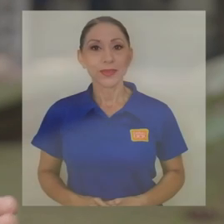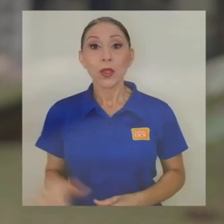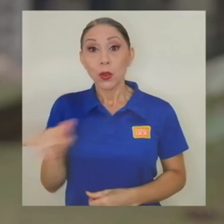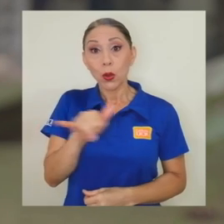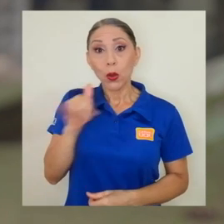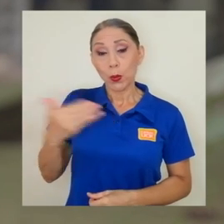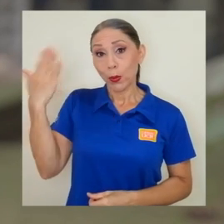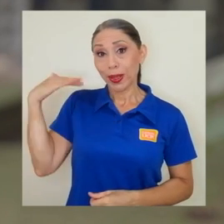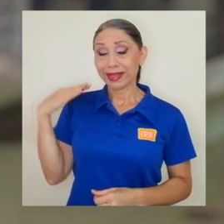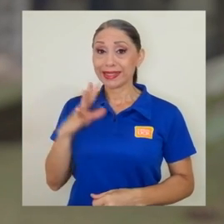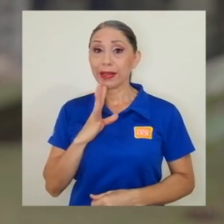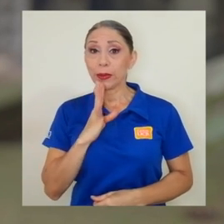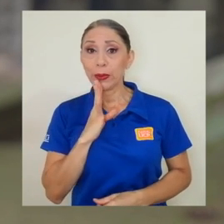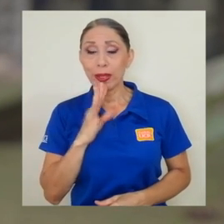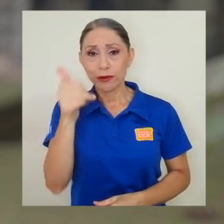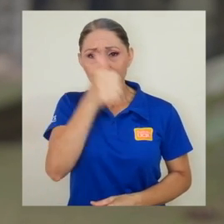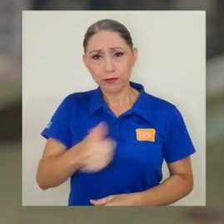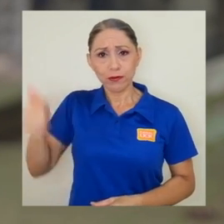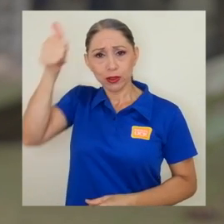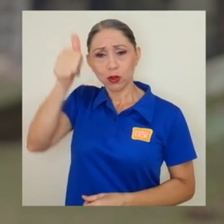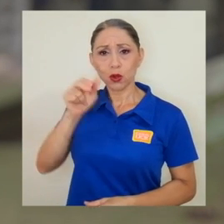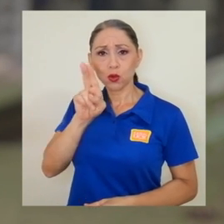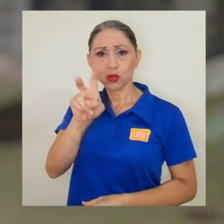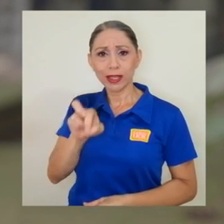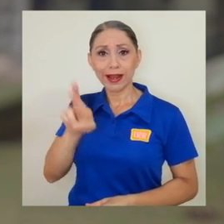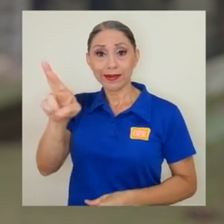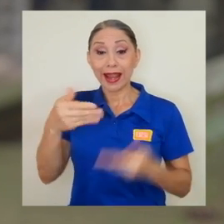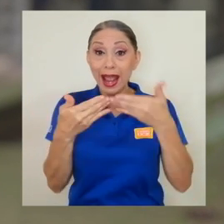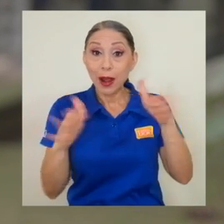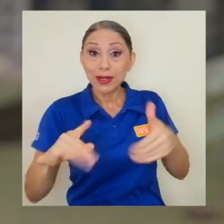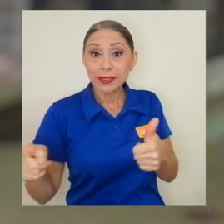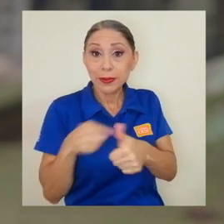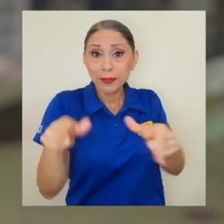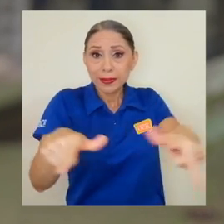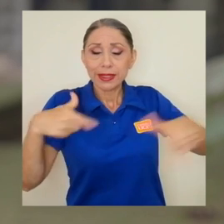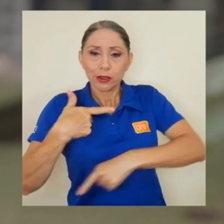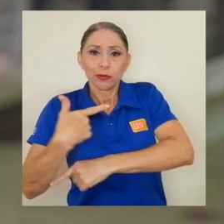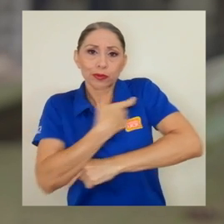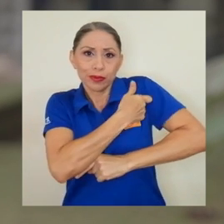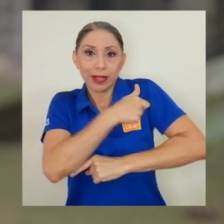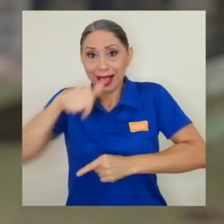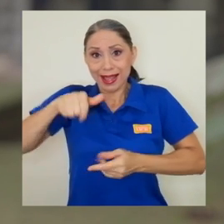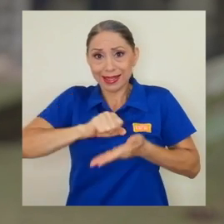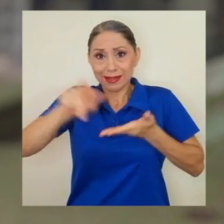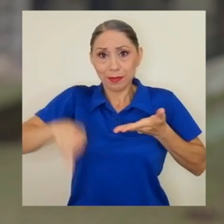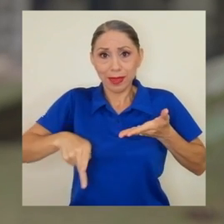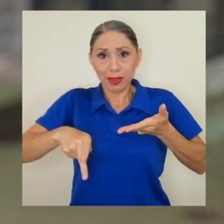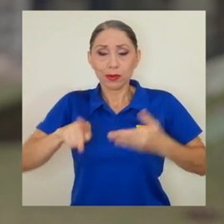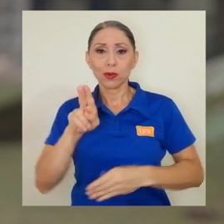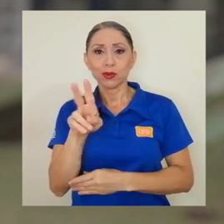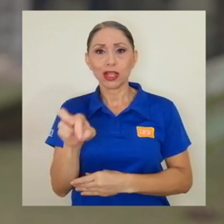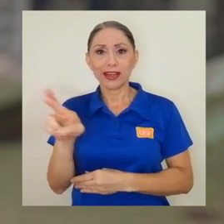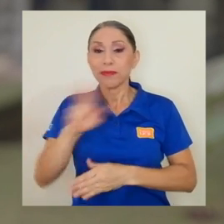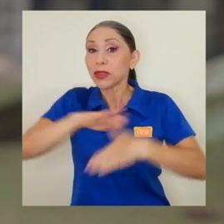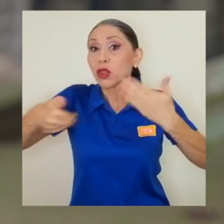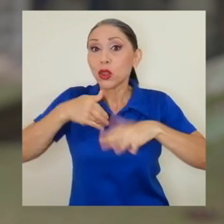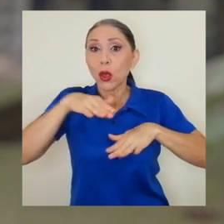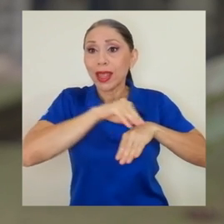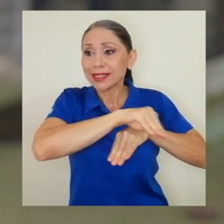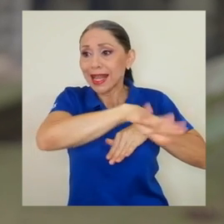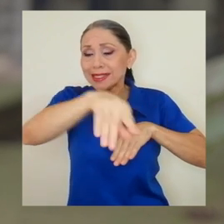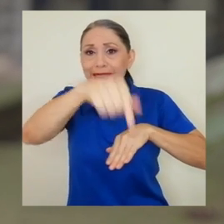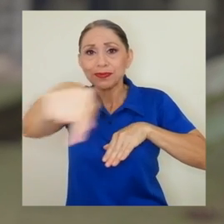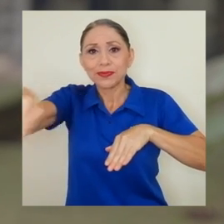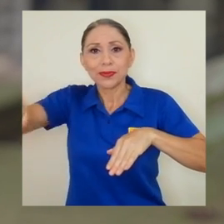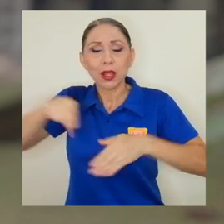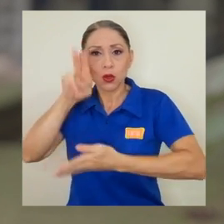Tal y como había comentado el rector de la UCR al abrirse el primer centro de vacunación en la sede de Rodrigo Facio, todas las instalaciones de la universidad